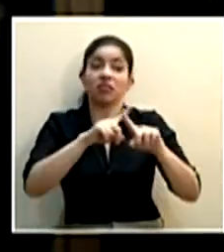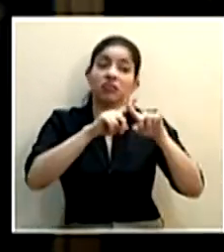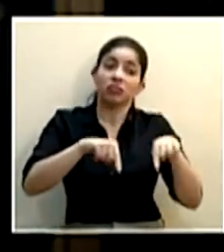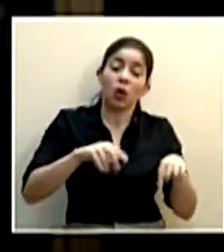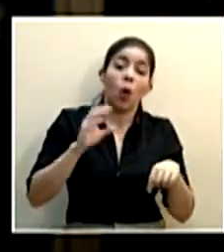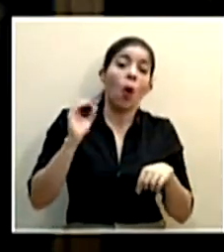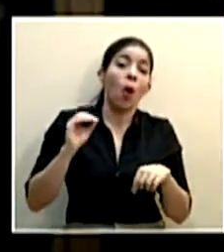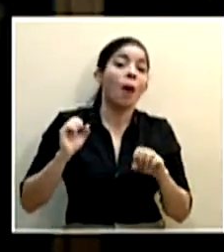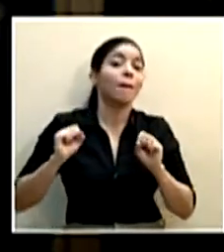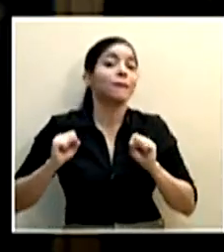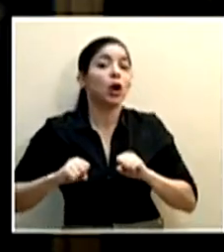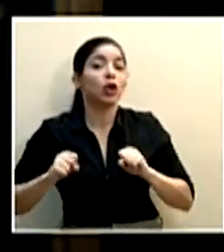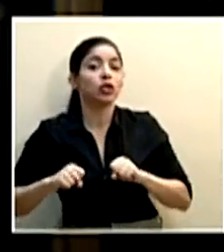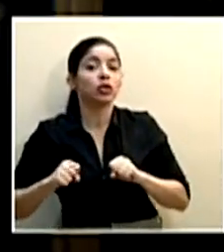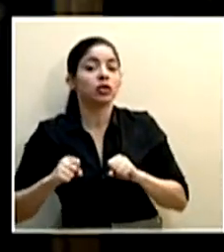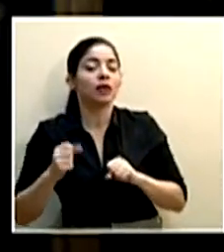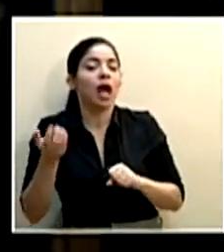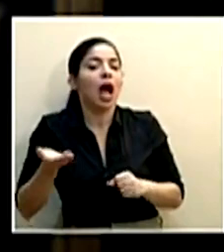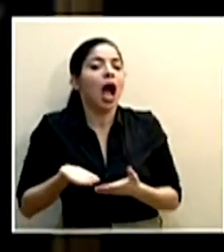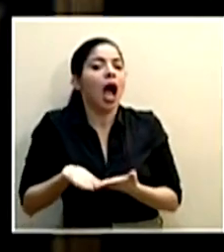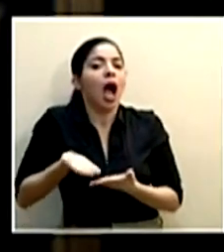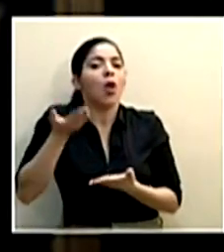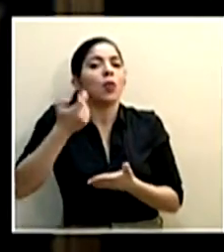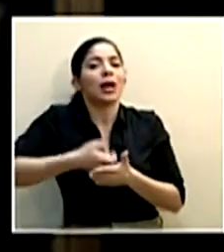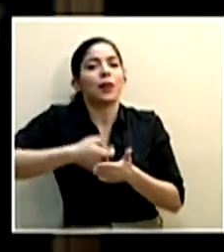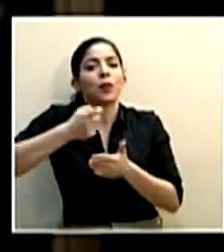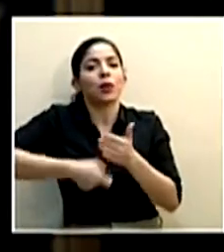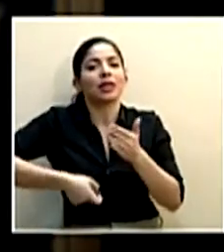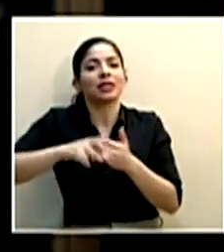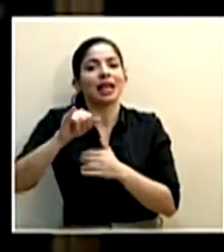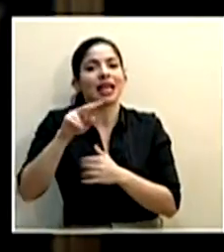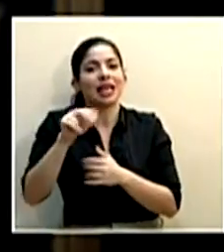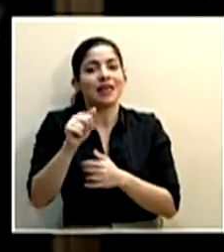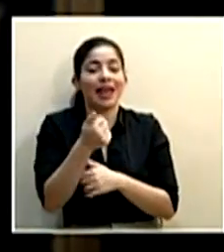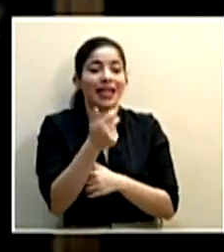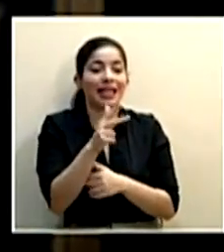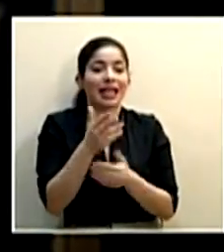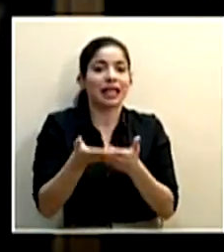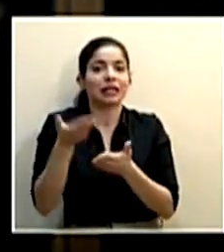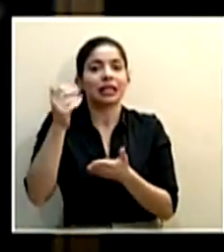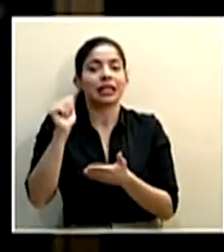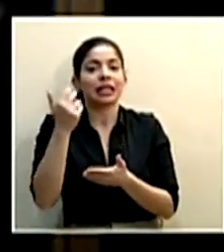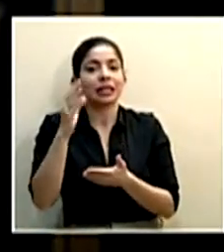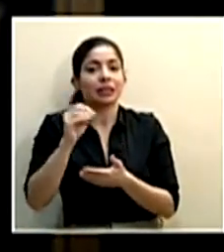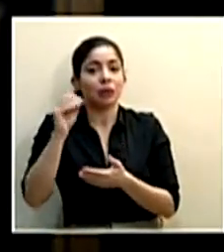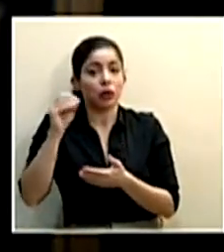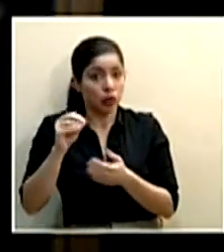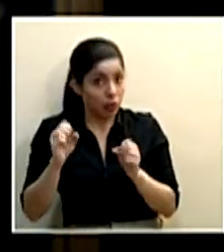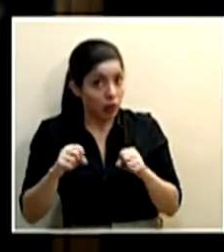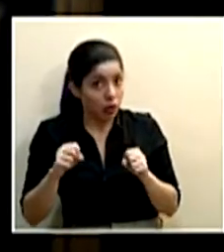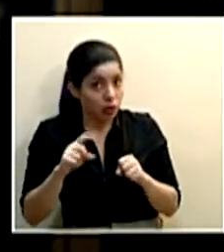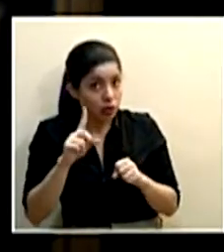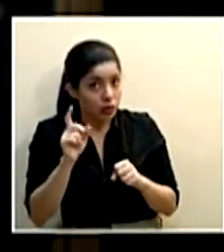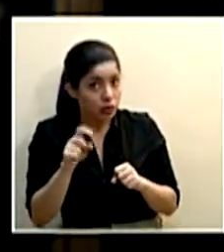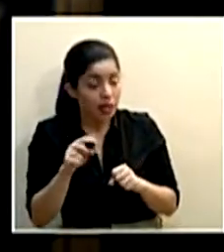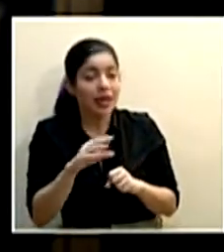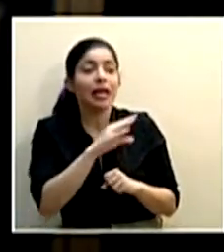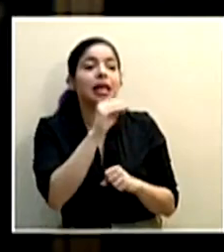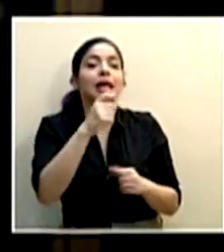consideración el aumento del impuesto de valor agregado de un 13 a un 15% y el impuesto